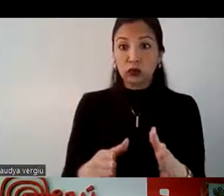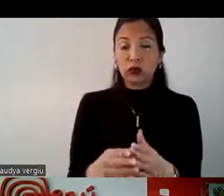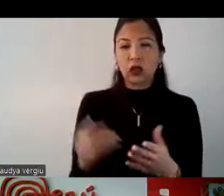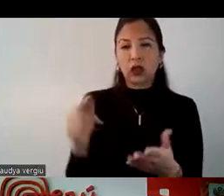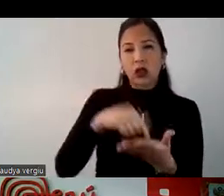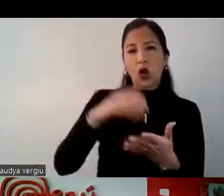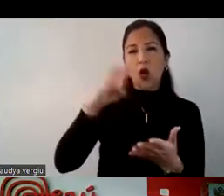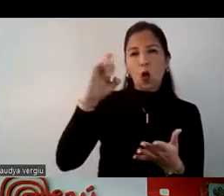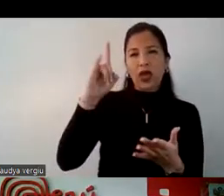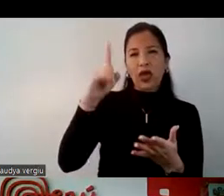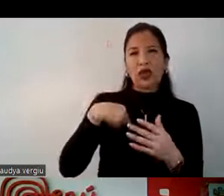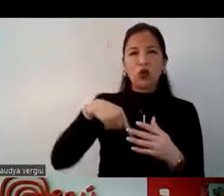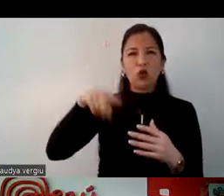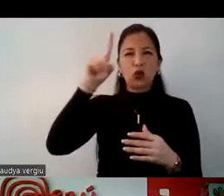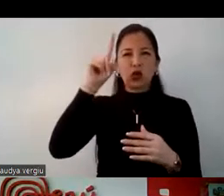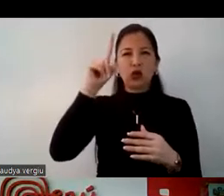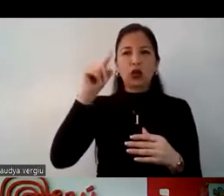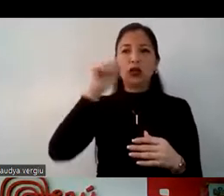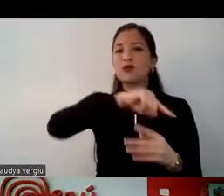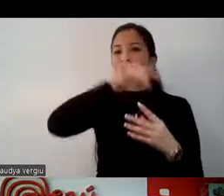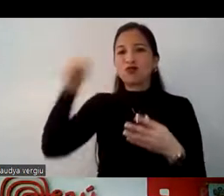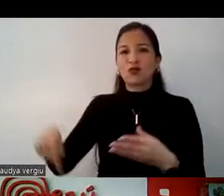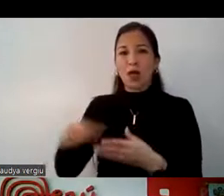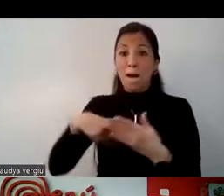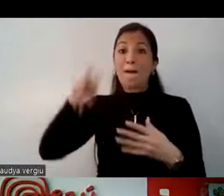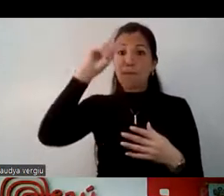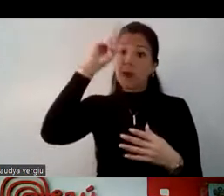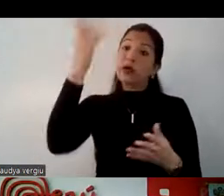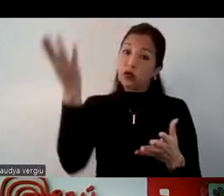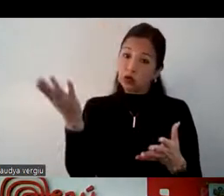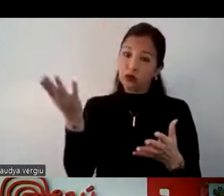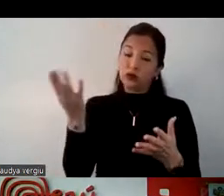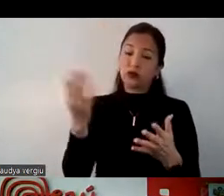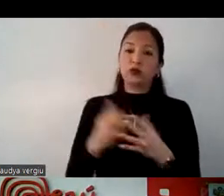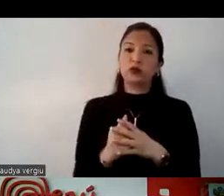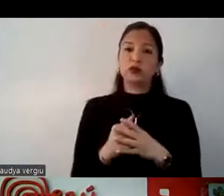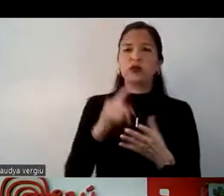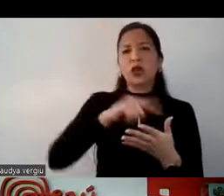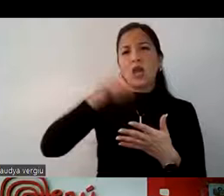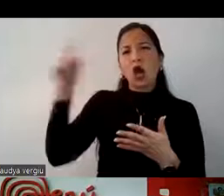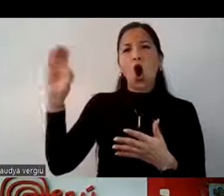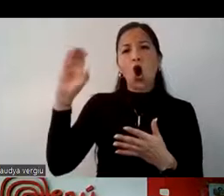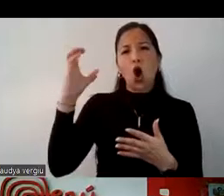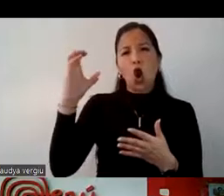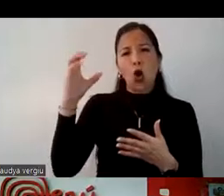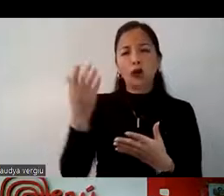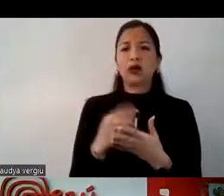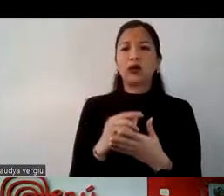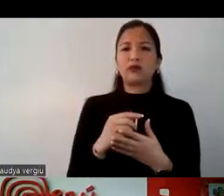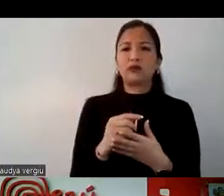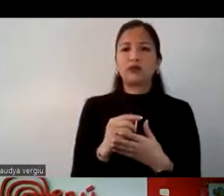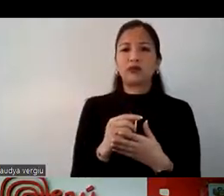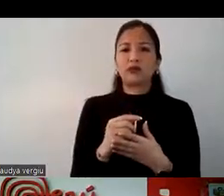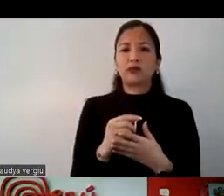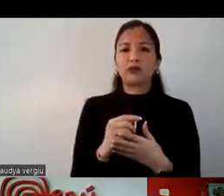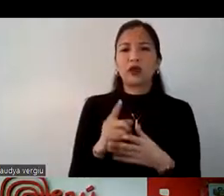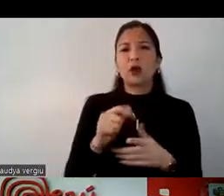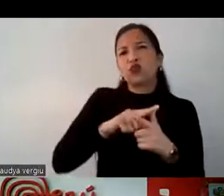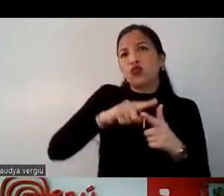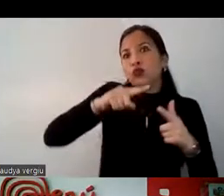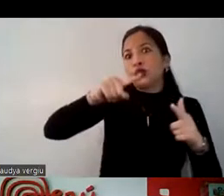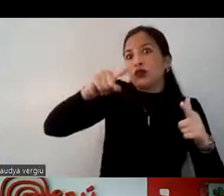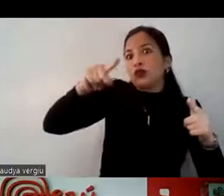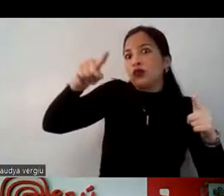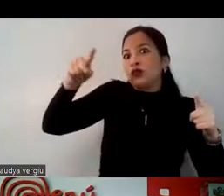Guayaquil, únicamente se visita Perú. Ir hasta Colombia desde Guayaquil, que es la otra frontera, sería muy lejos.